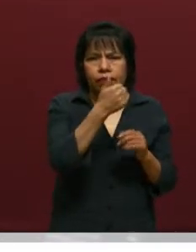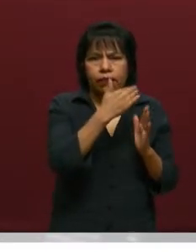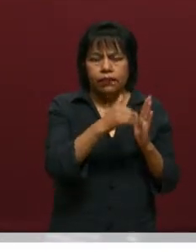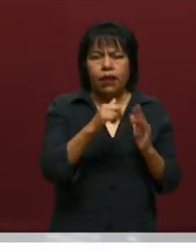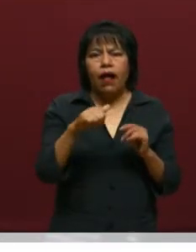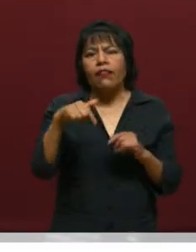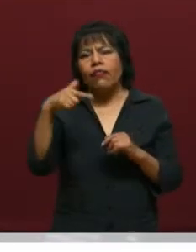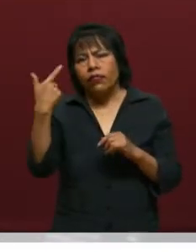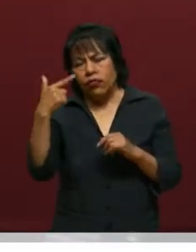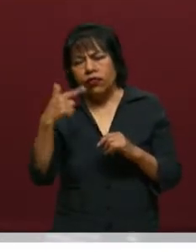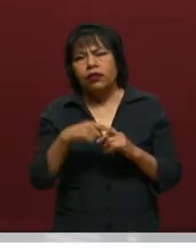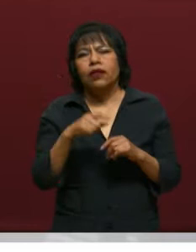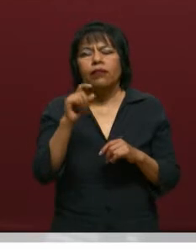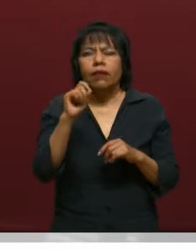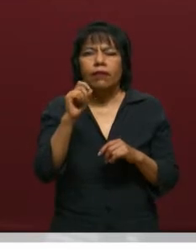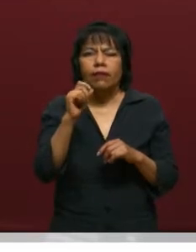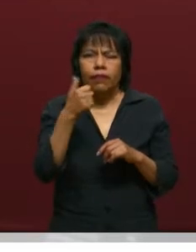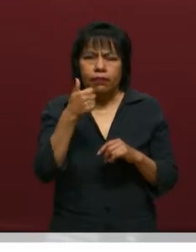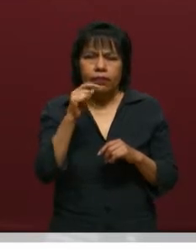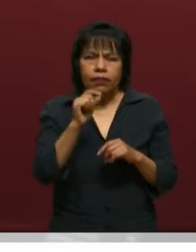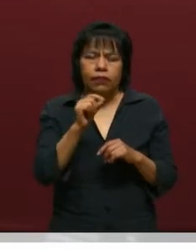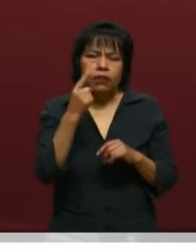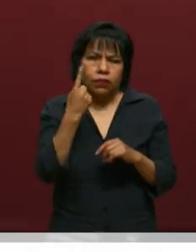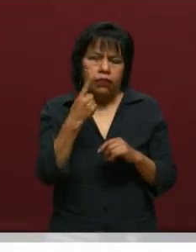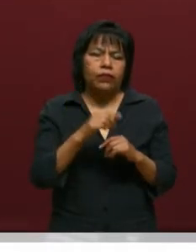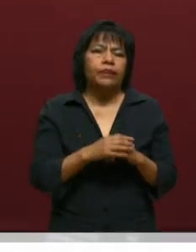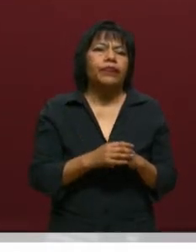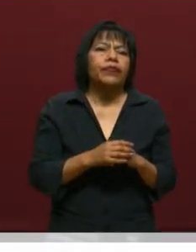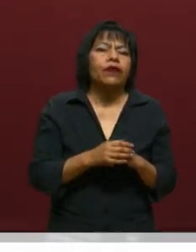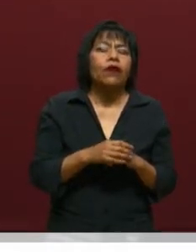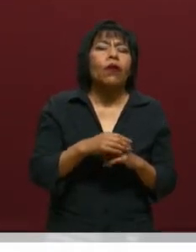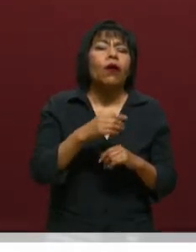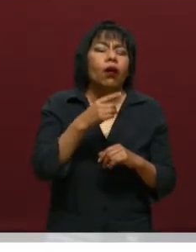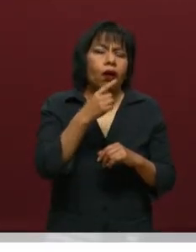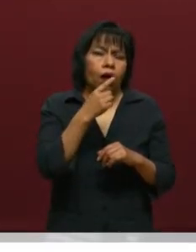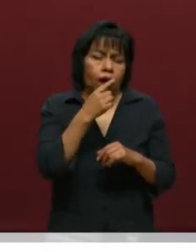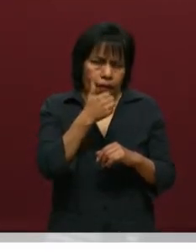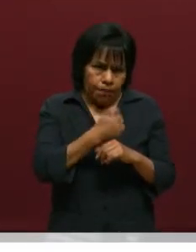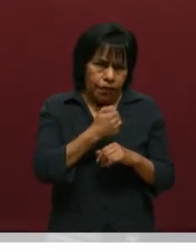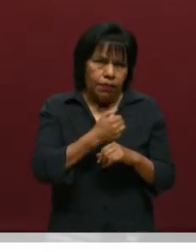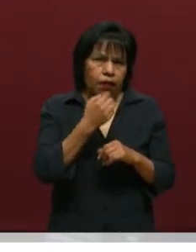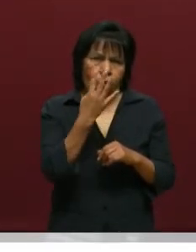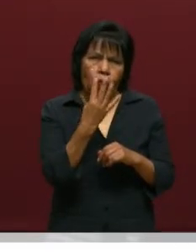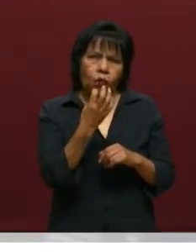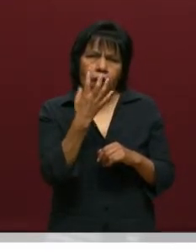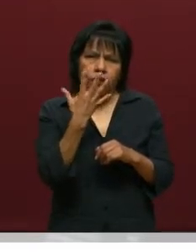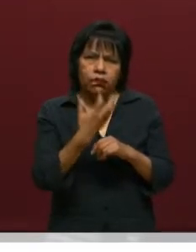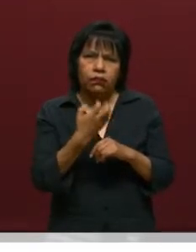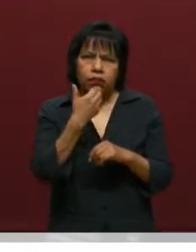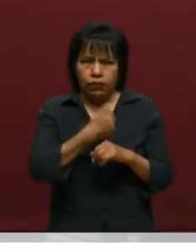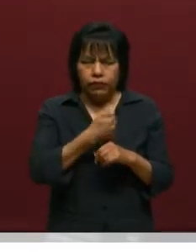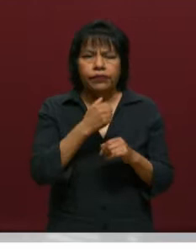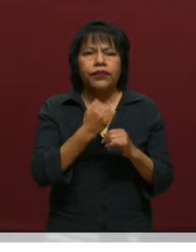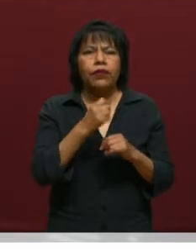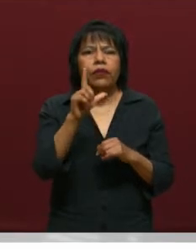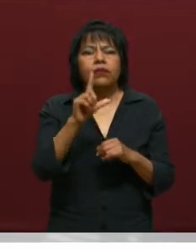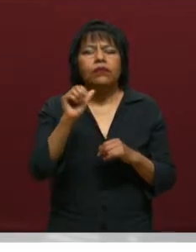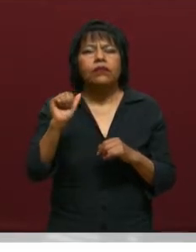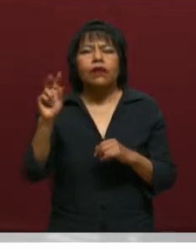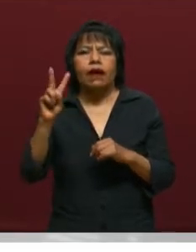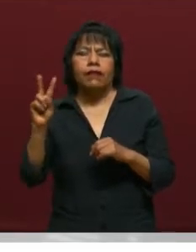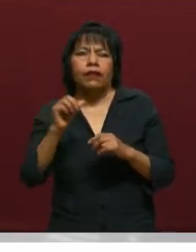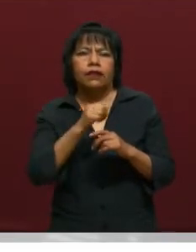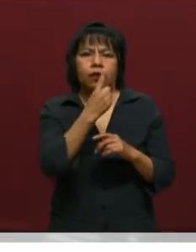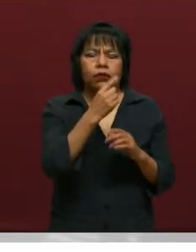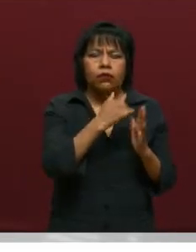12 por canal 26.1. En primaria, cuarto, quinto y sexto grado, de lunes a viernes